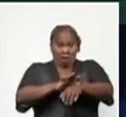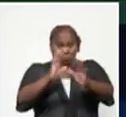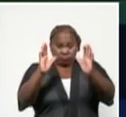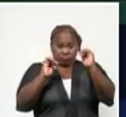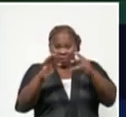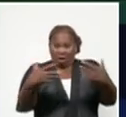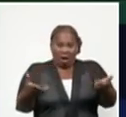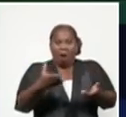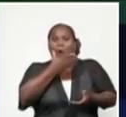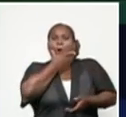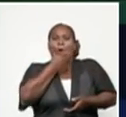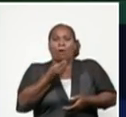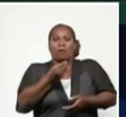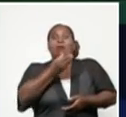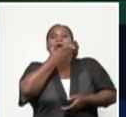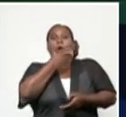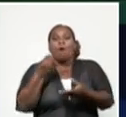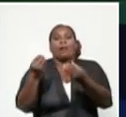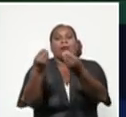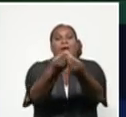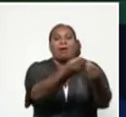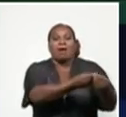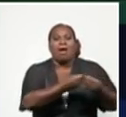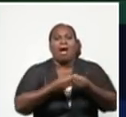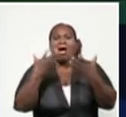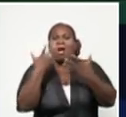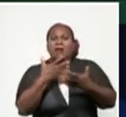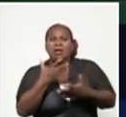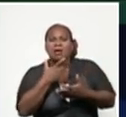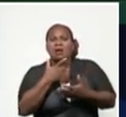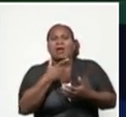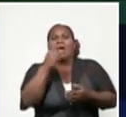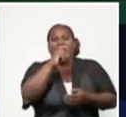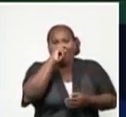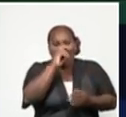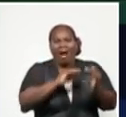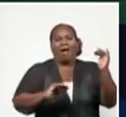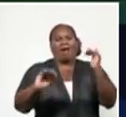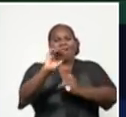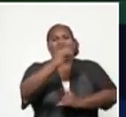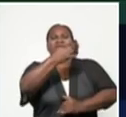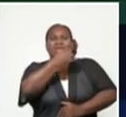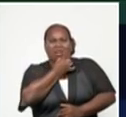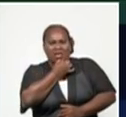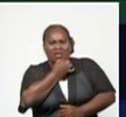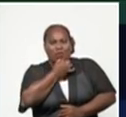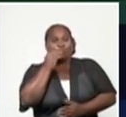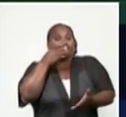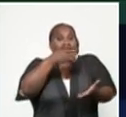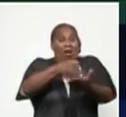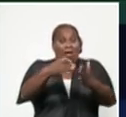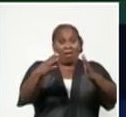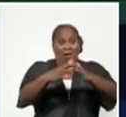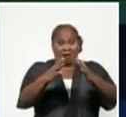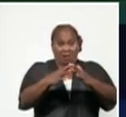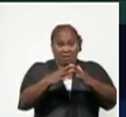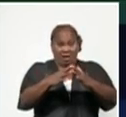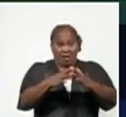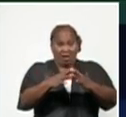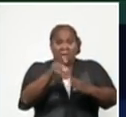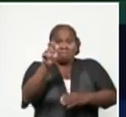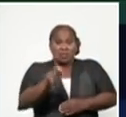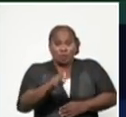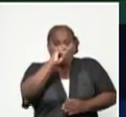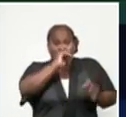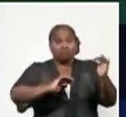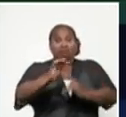jóvenes también los que se lo transmiten a los adultos mayores cuando llegan a las casas. Y si bien los adultos mayores son los más susceptibles por las